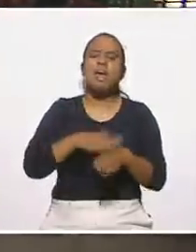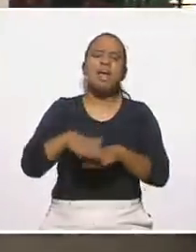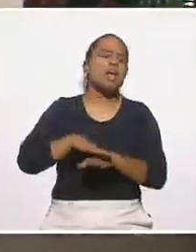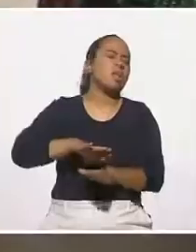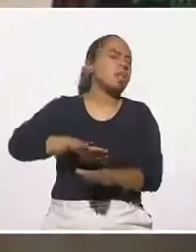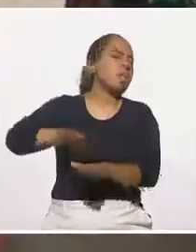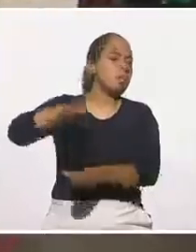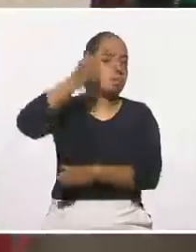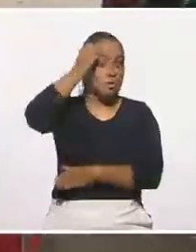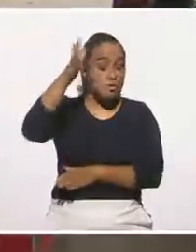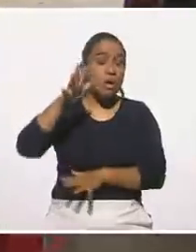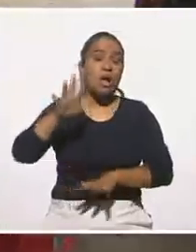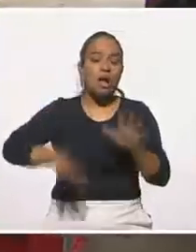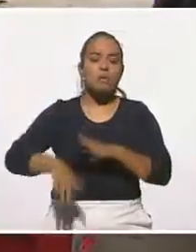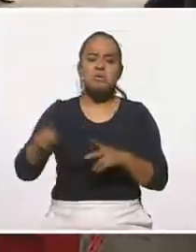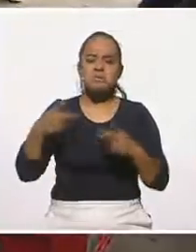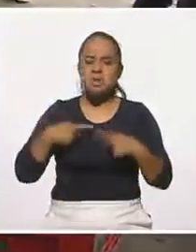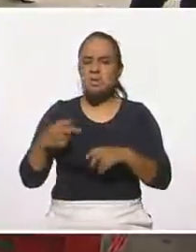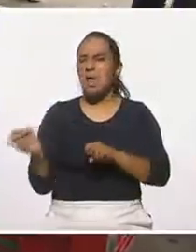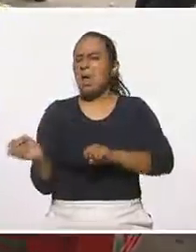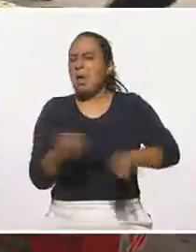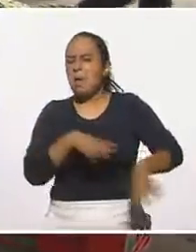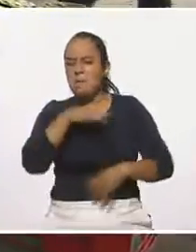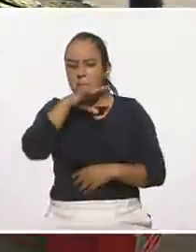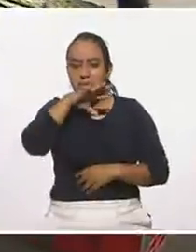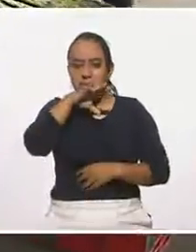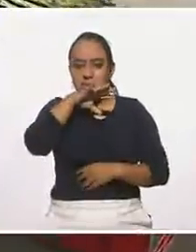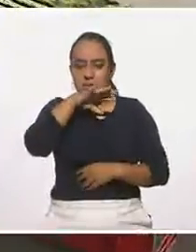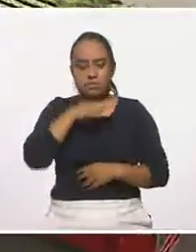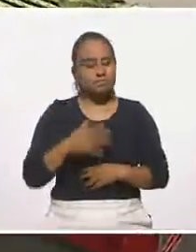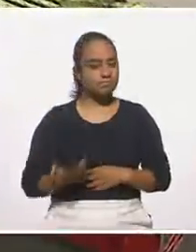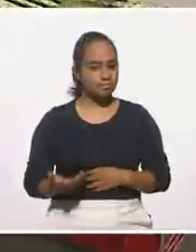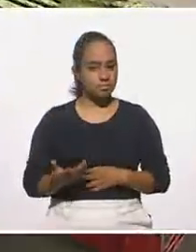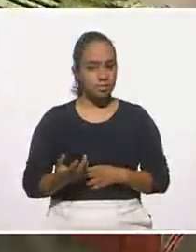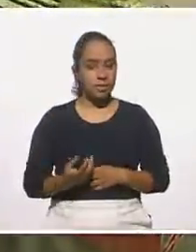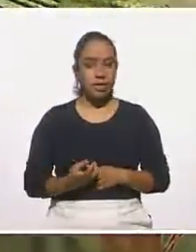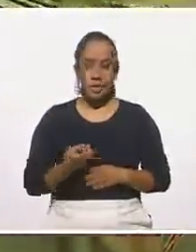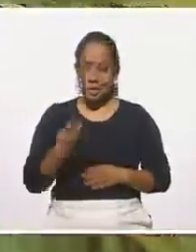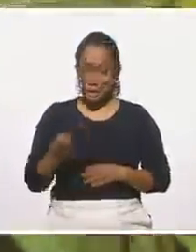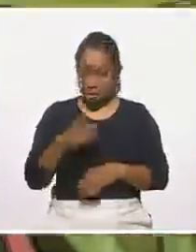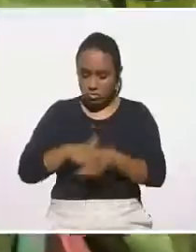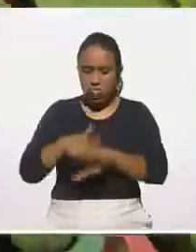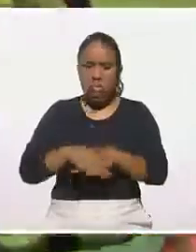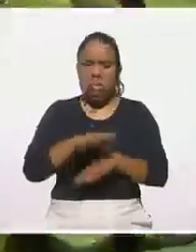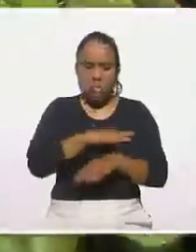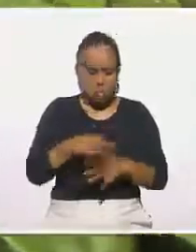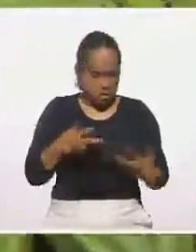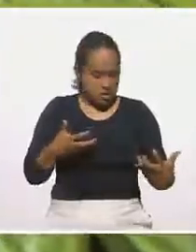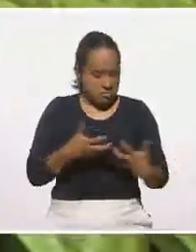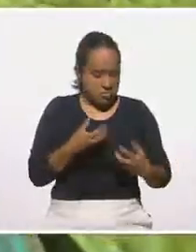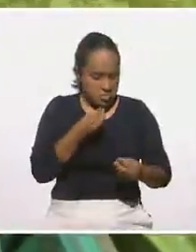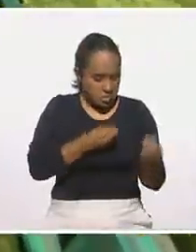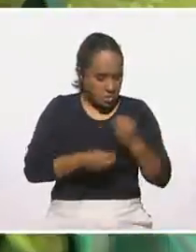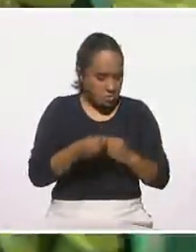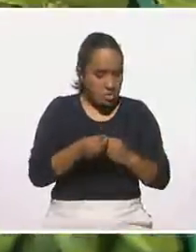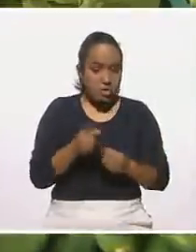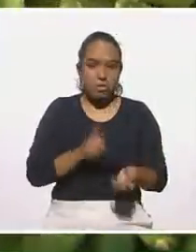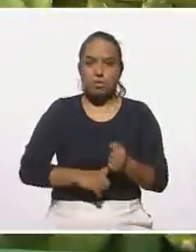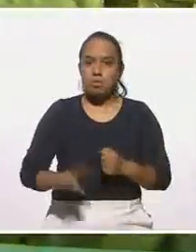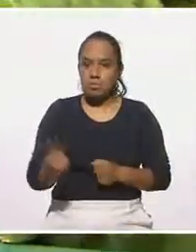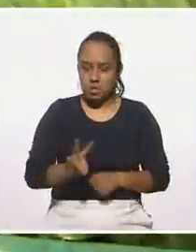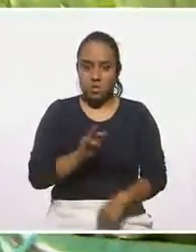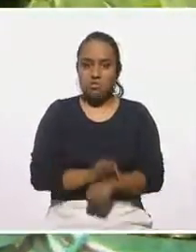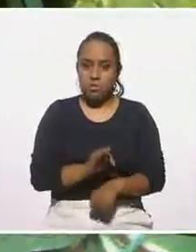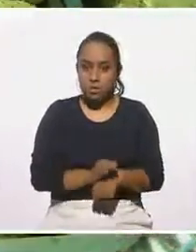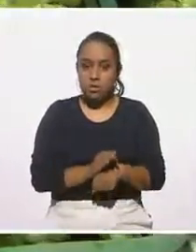Este producto a veces se tira, y tenemos eso que combina con todos los platillos, es nutricional y